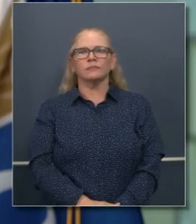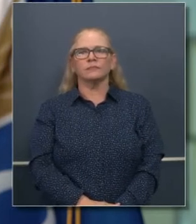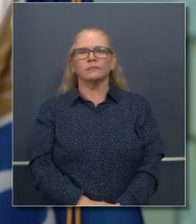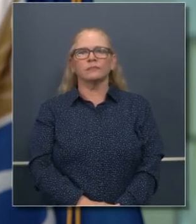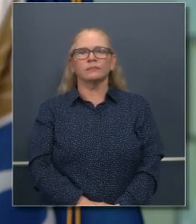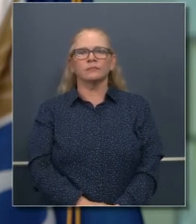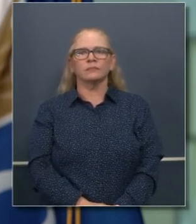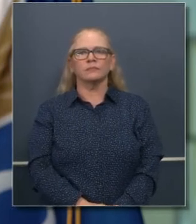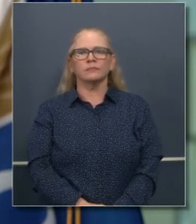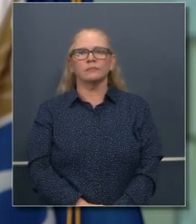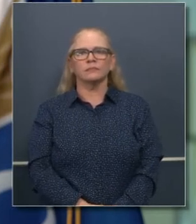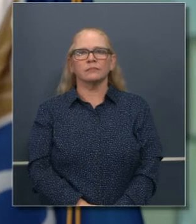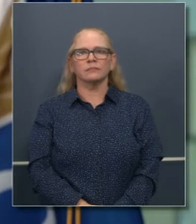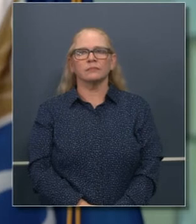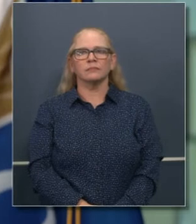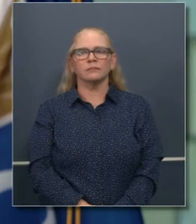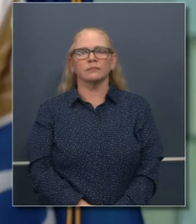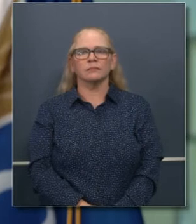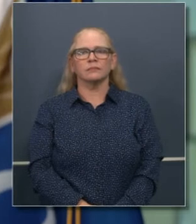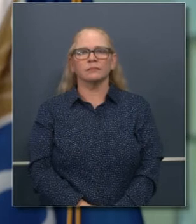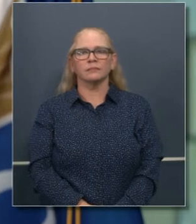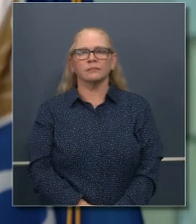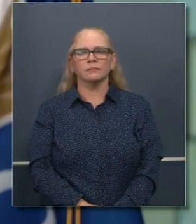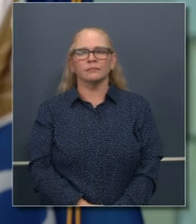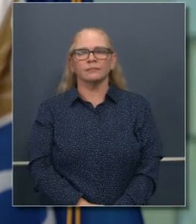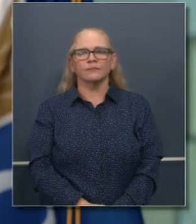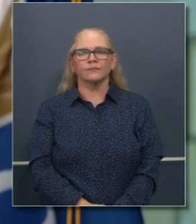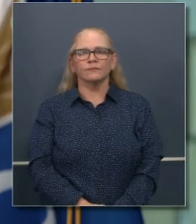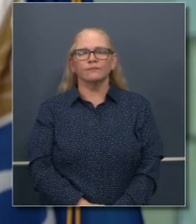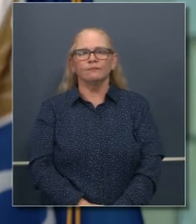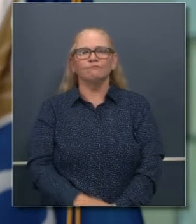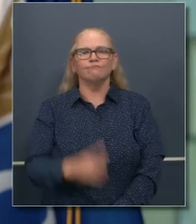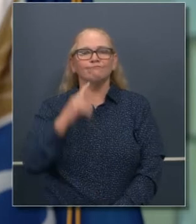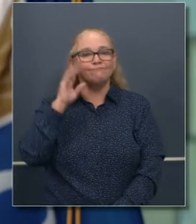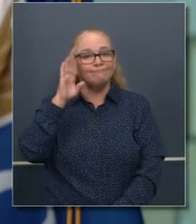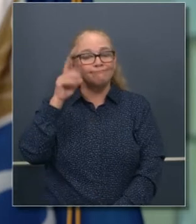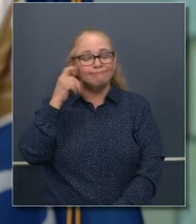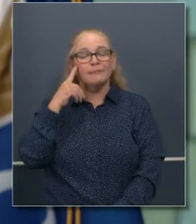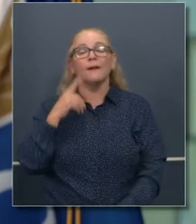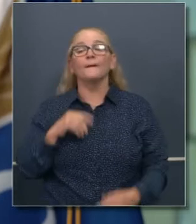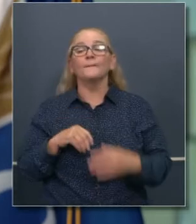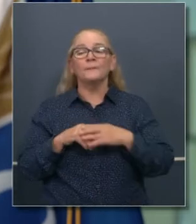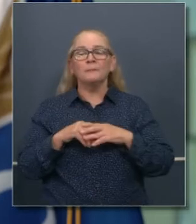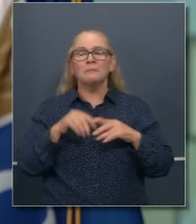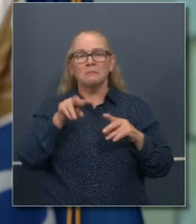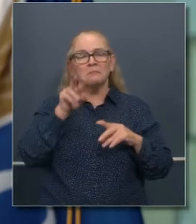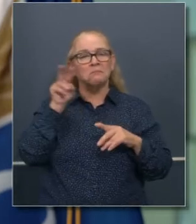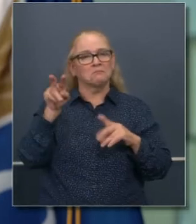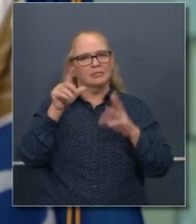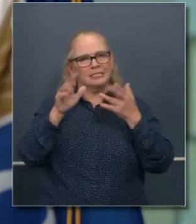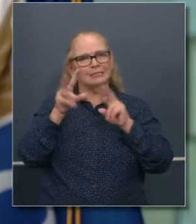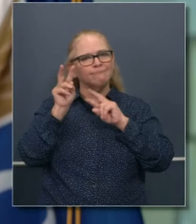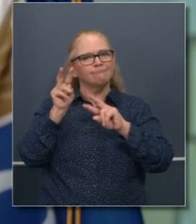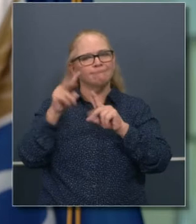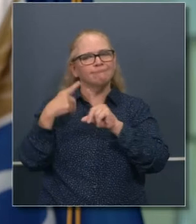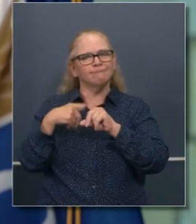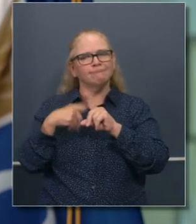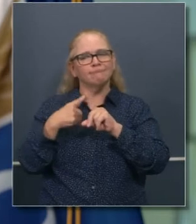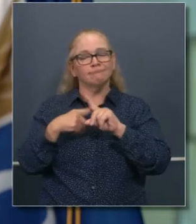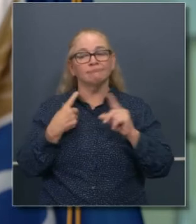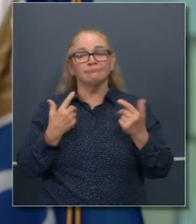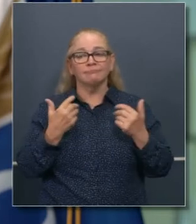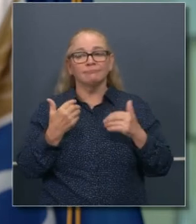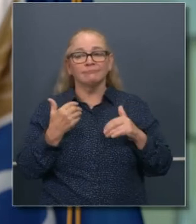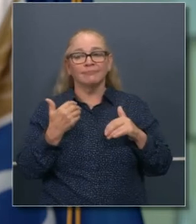Hola, señor gobernador. Usted dijo que tiene optimismo en cuanto a la tendencia de dónde están encaminándose estos